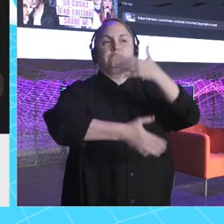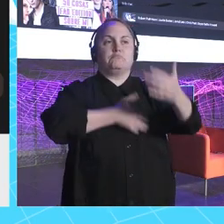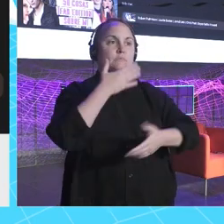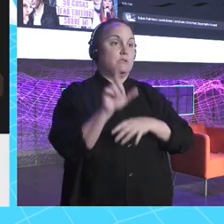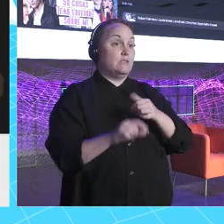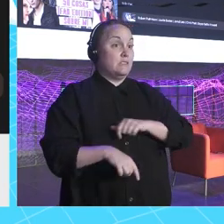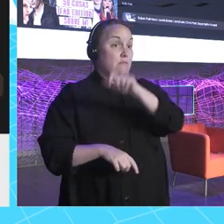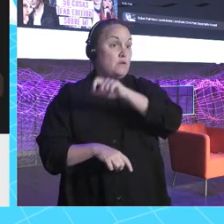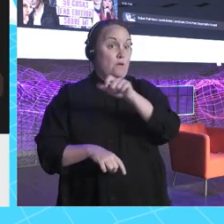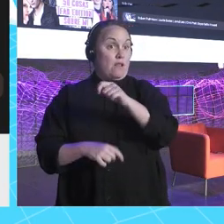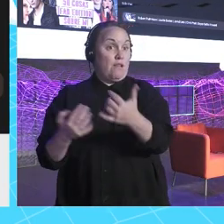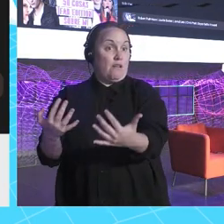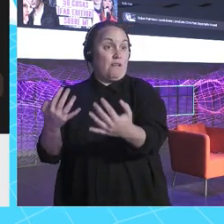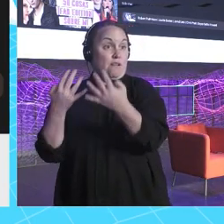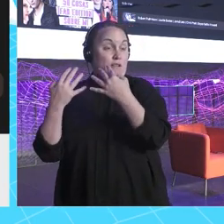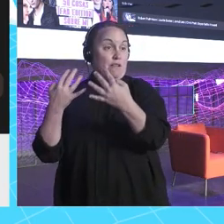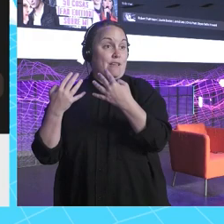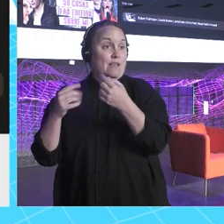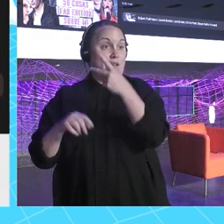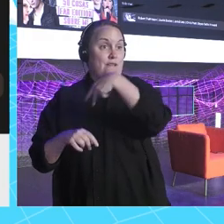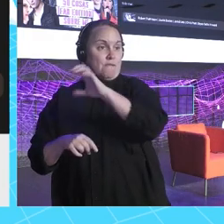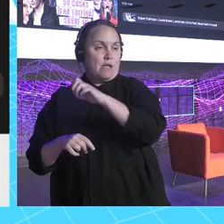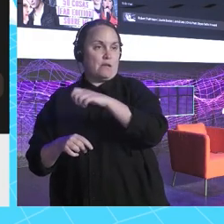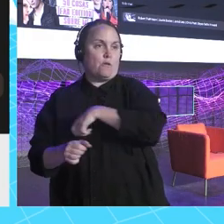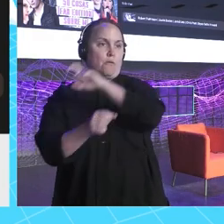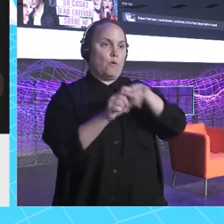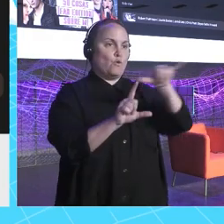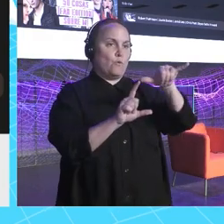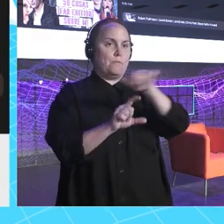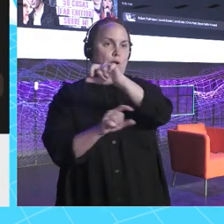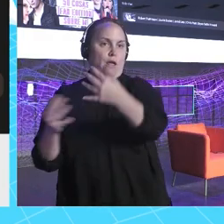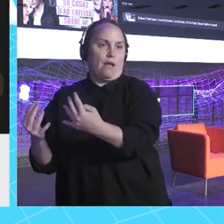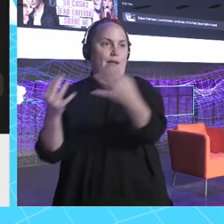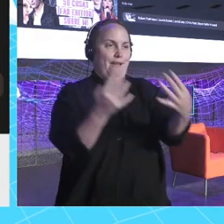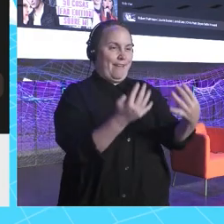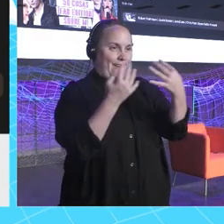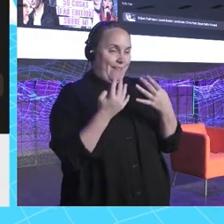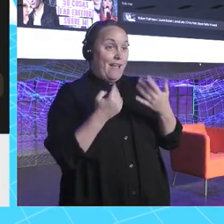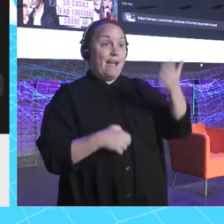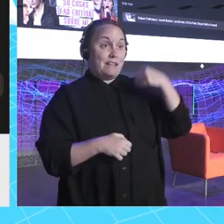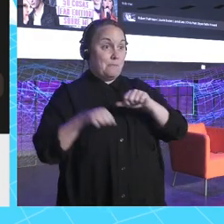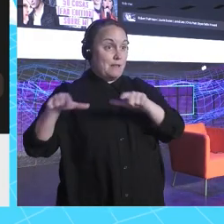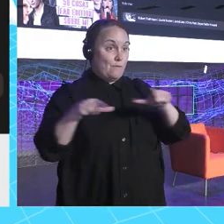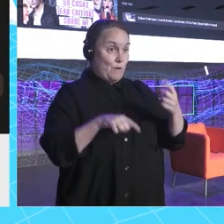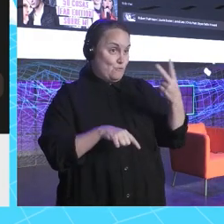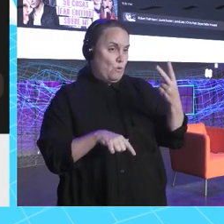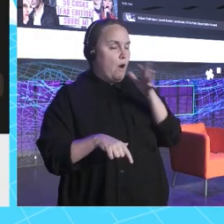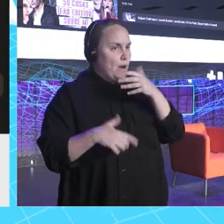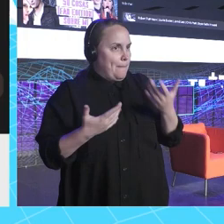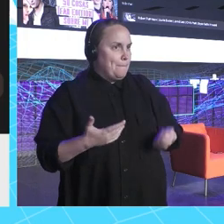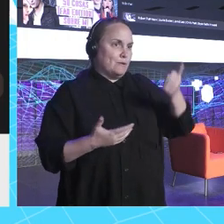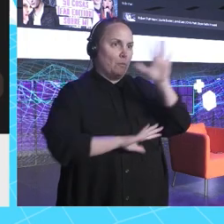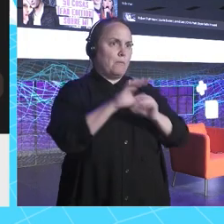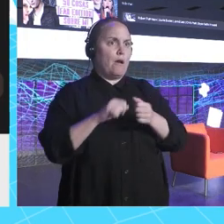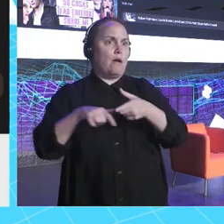momento en el que, claro, solo había dos plataformas, no como ahora que está TikTok. O es como súper difícil hablar con todo el mundo porque hay como